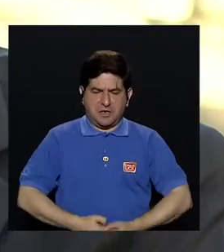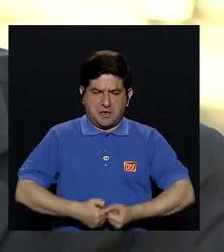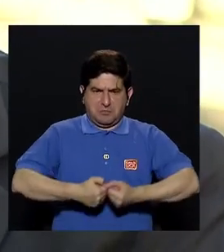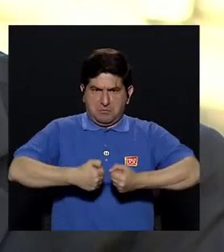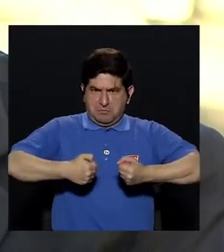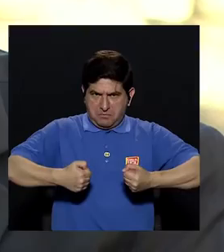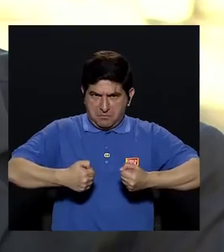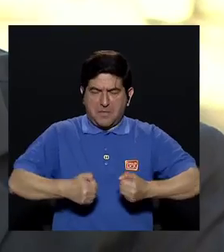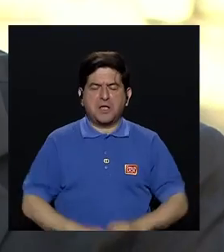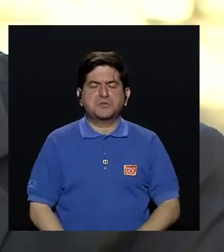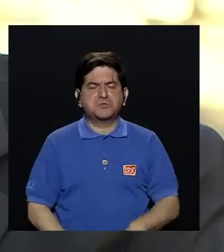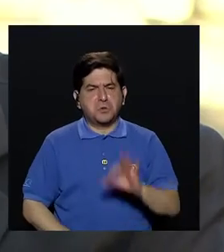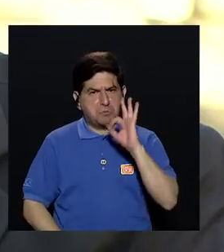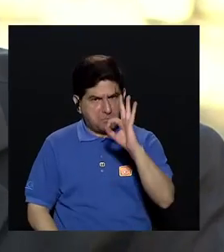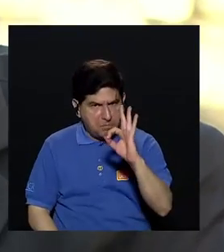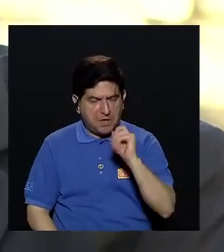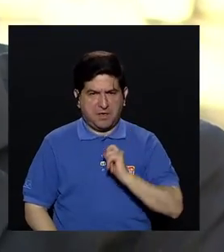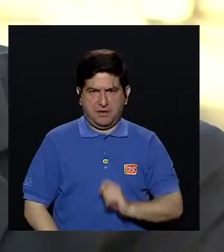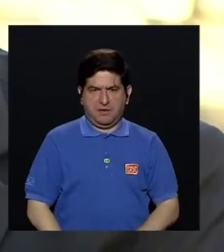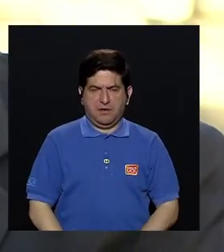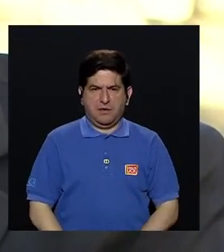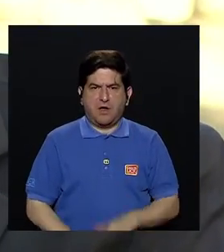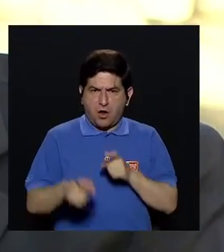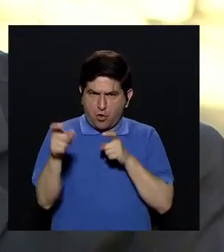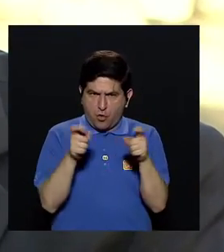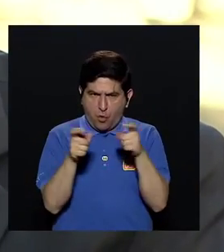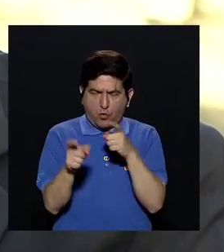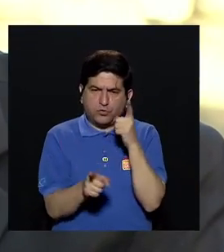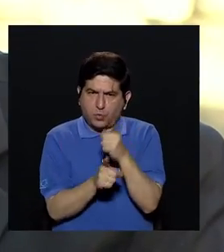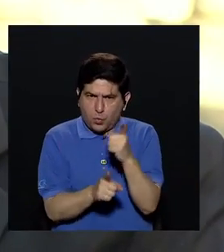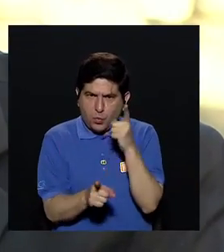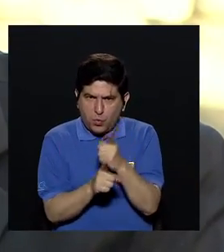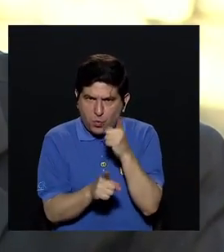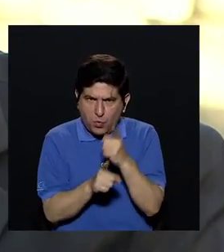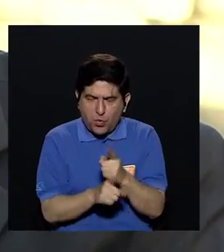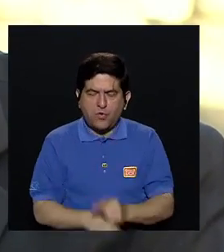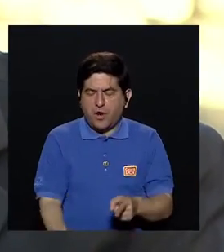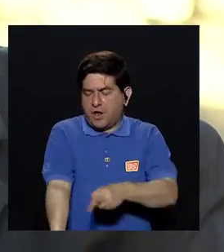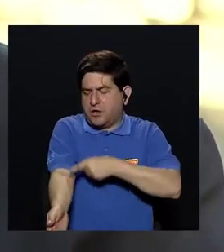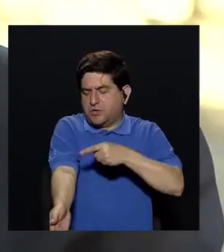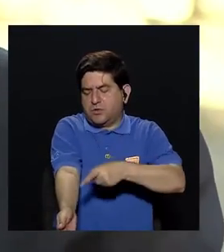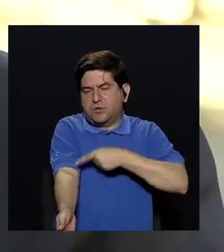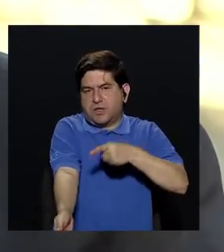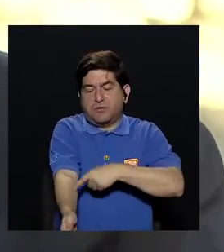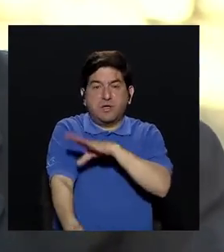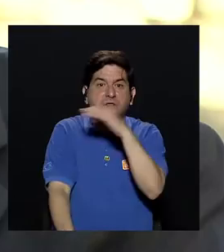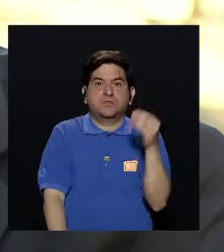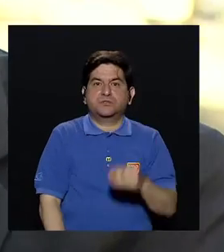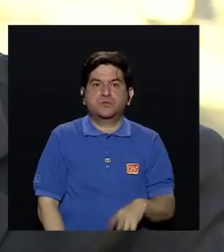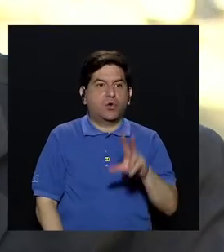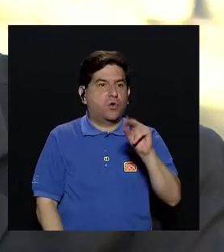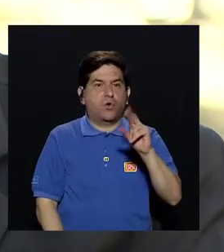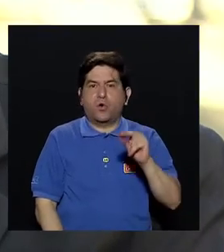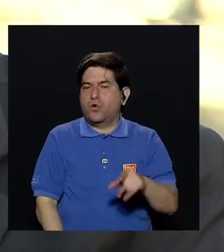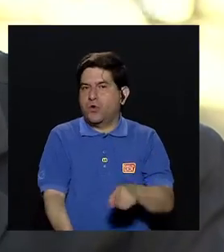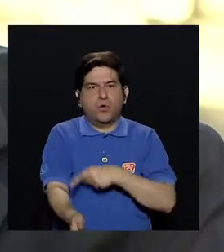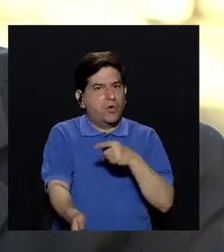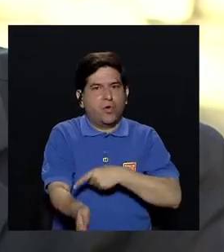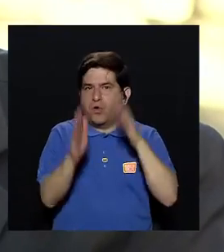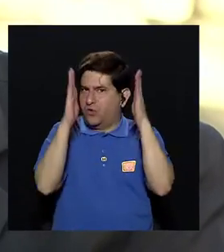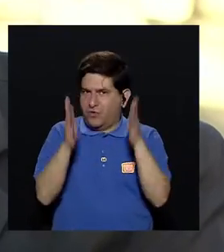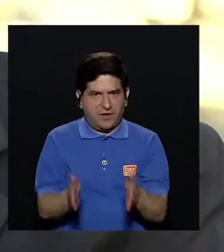peso corporal aceptable, que se controlan apropiadamente su diabetes o mejor aún, que no se hacen